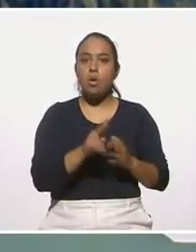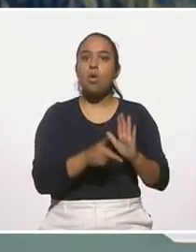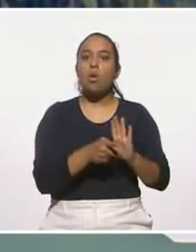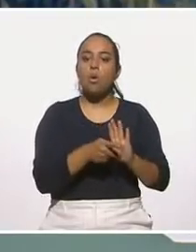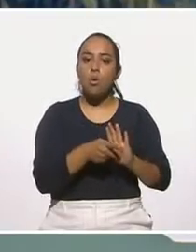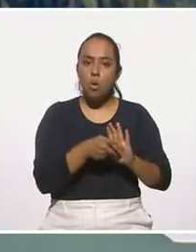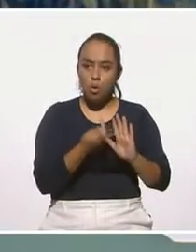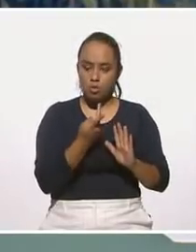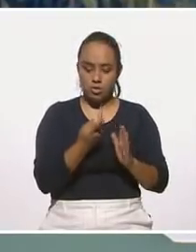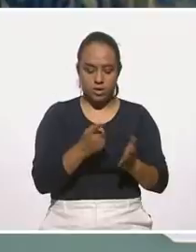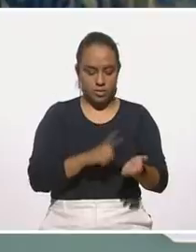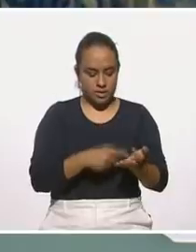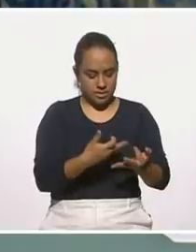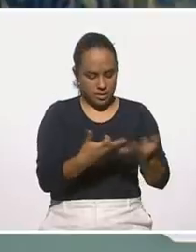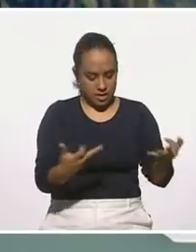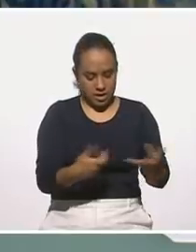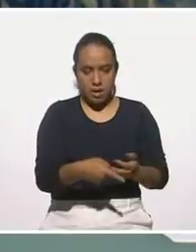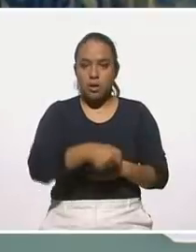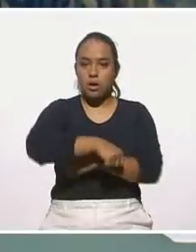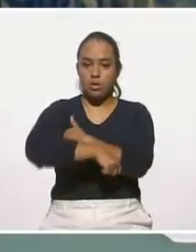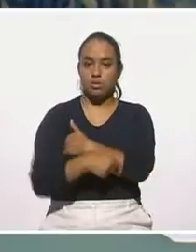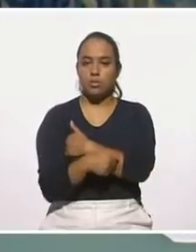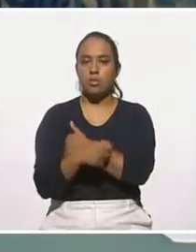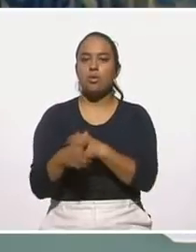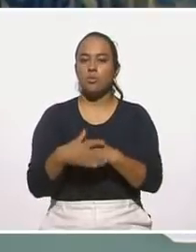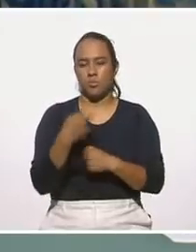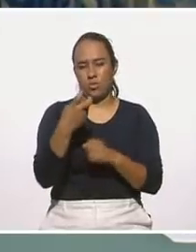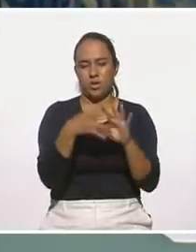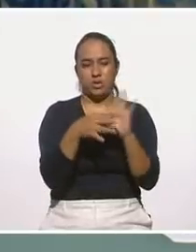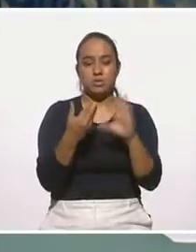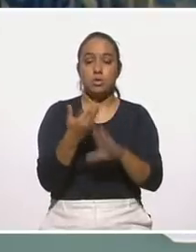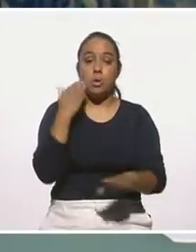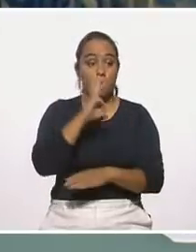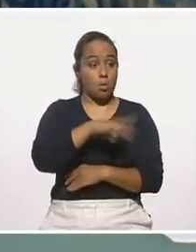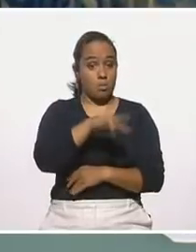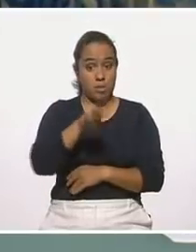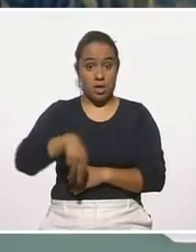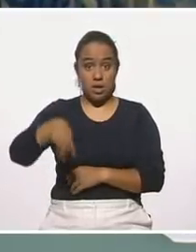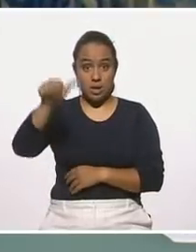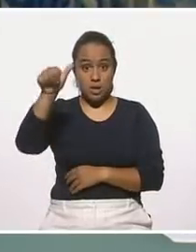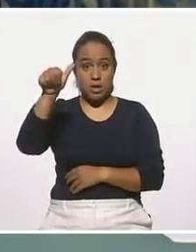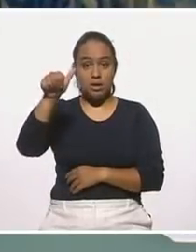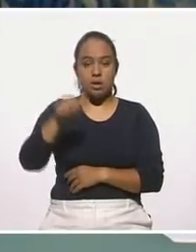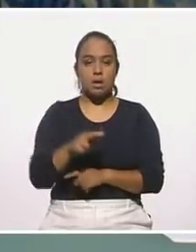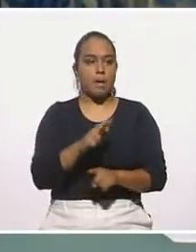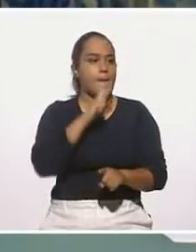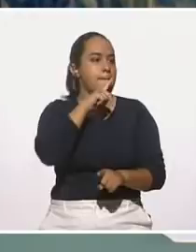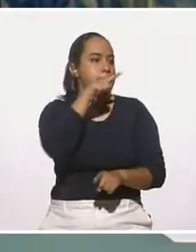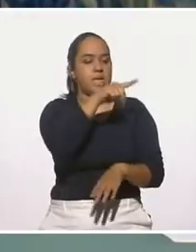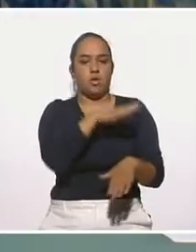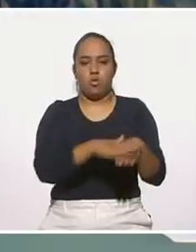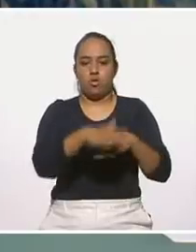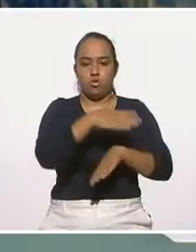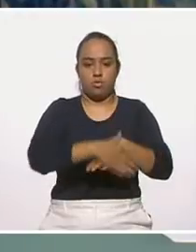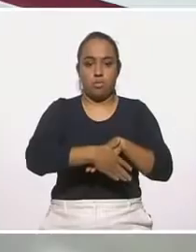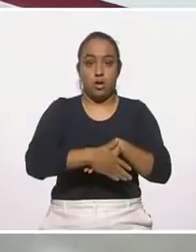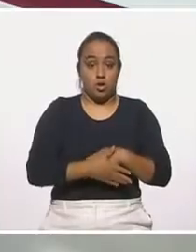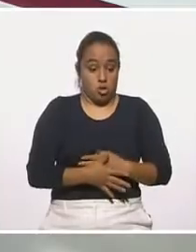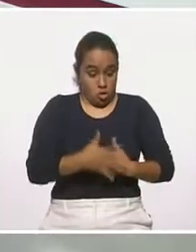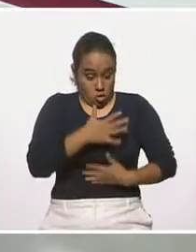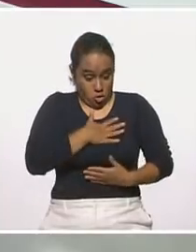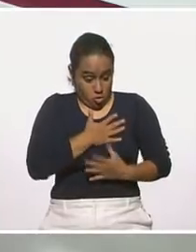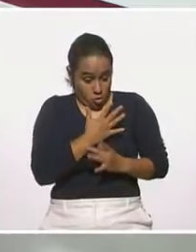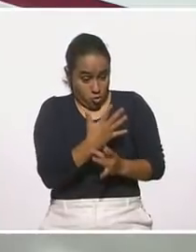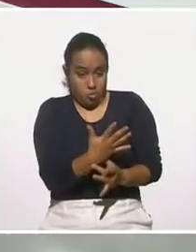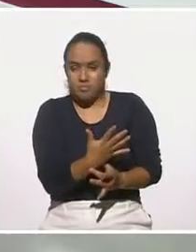quedar en la tierra. Por eso se dice también que mil palta es el mejor nopal del mundo, y no lo digo yo,